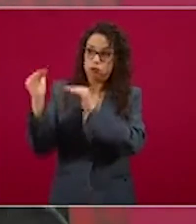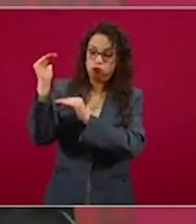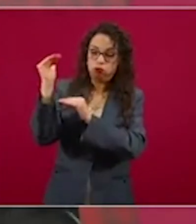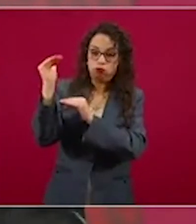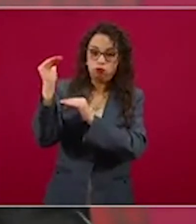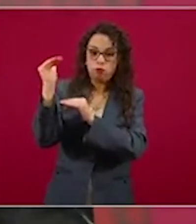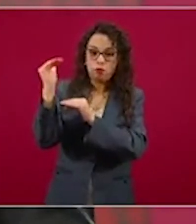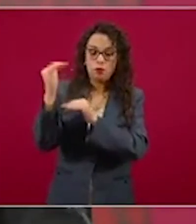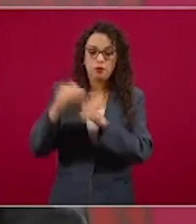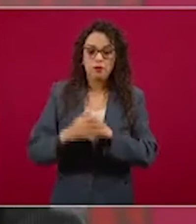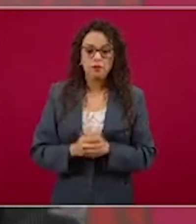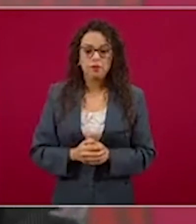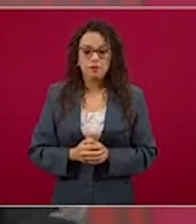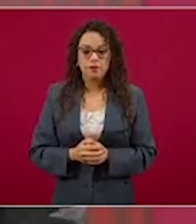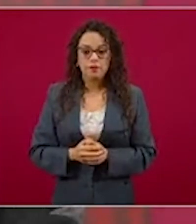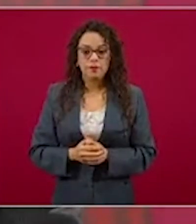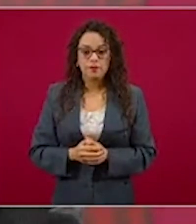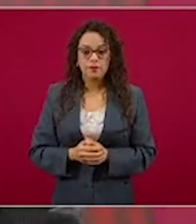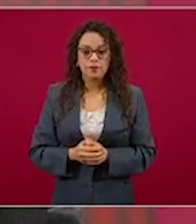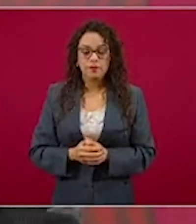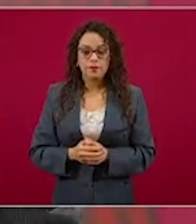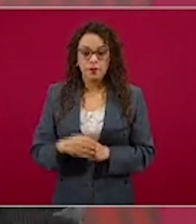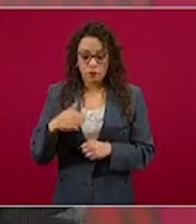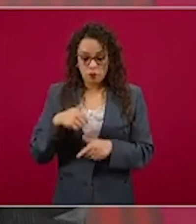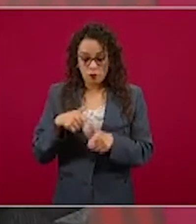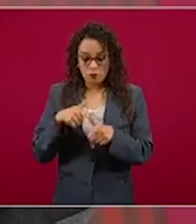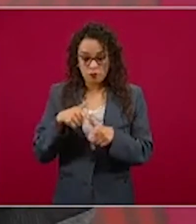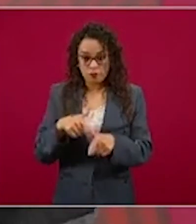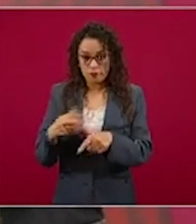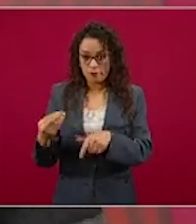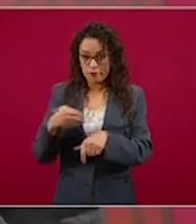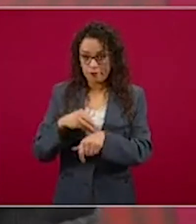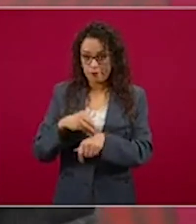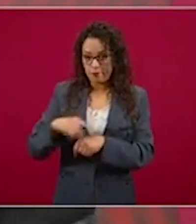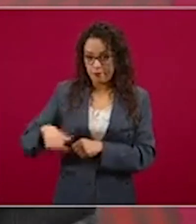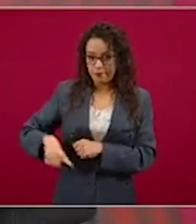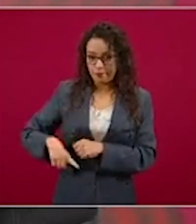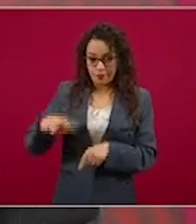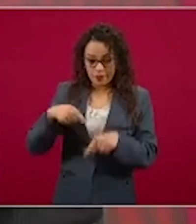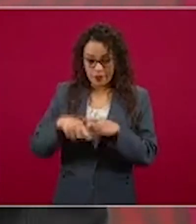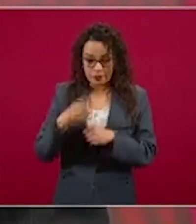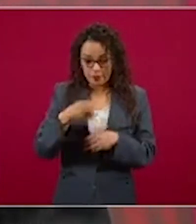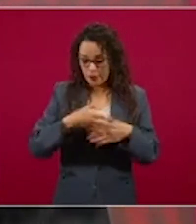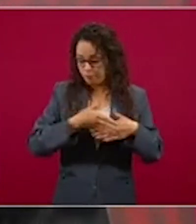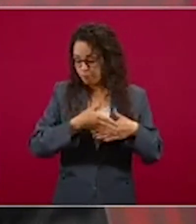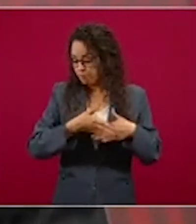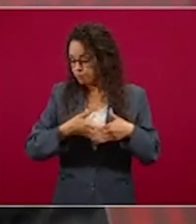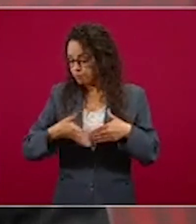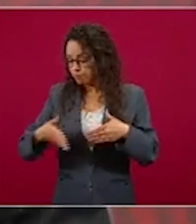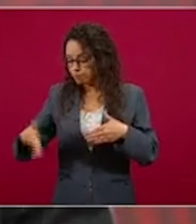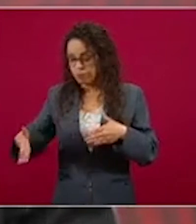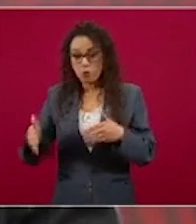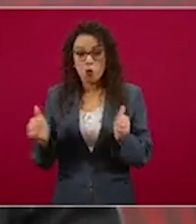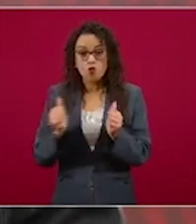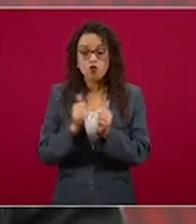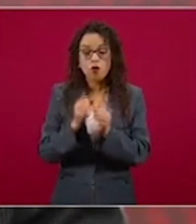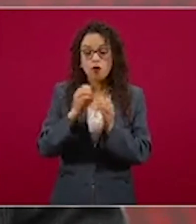En lo que llevamos del gobierno, si tomamos en cuenta el dato de ayer,